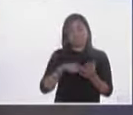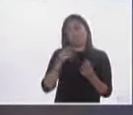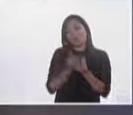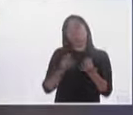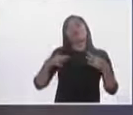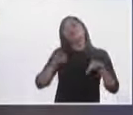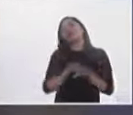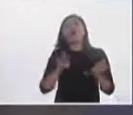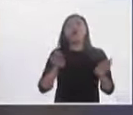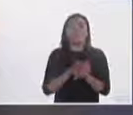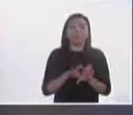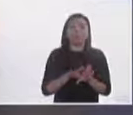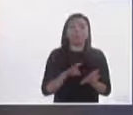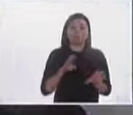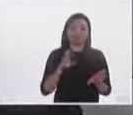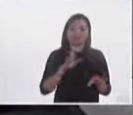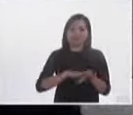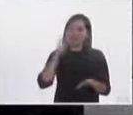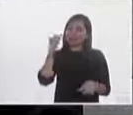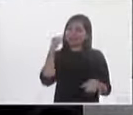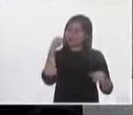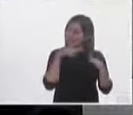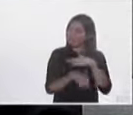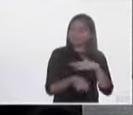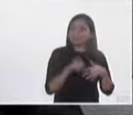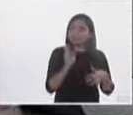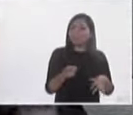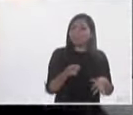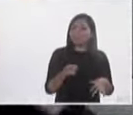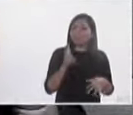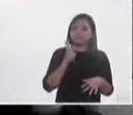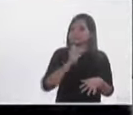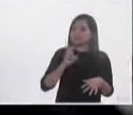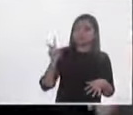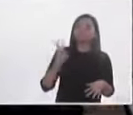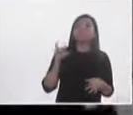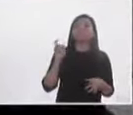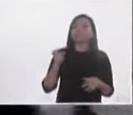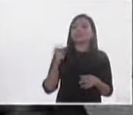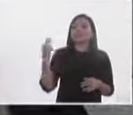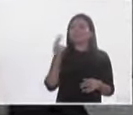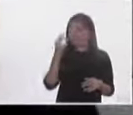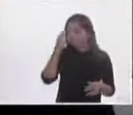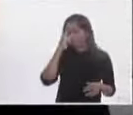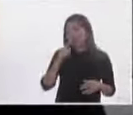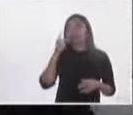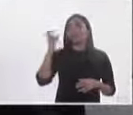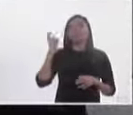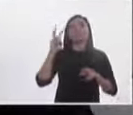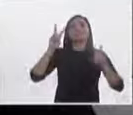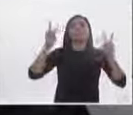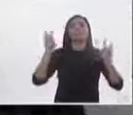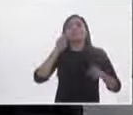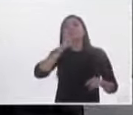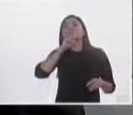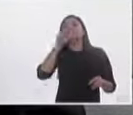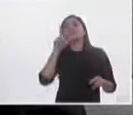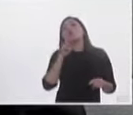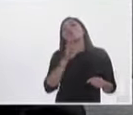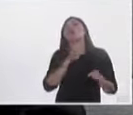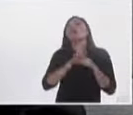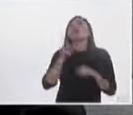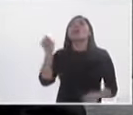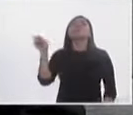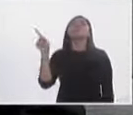revisar esto con mayor profundidad, ver el desempeño, insisto, en el tema jalisense, cuál va a ser la agenda, la